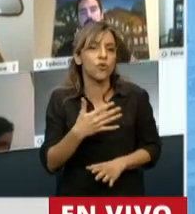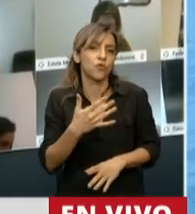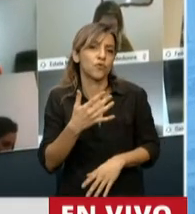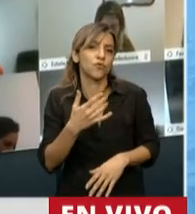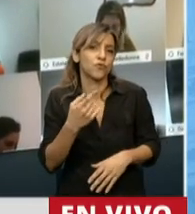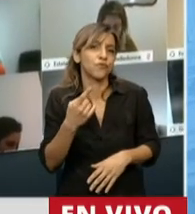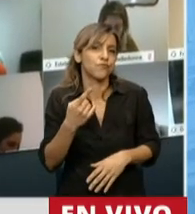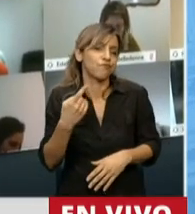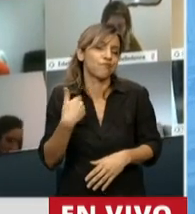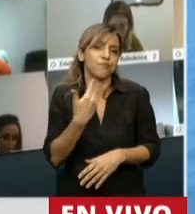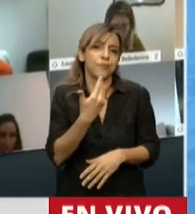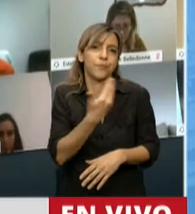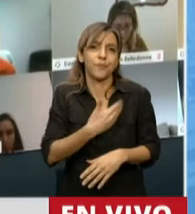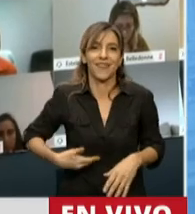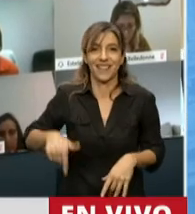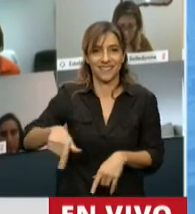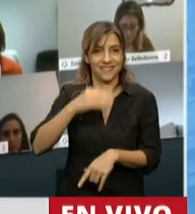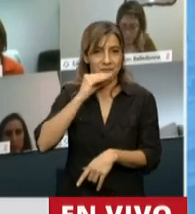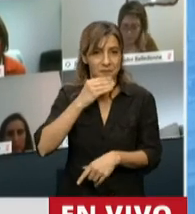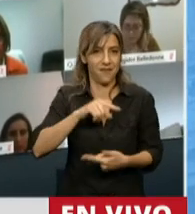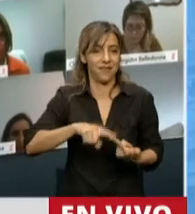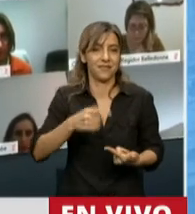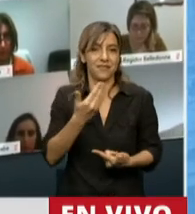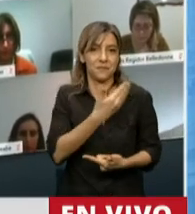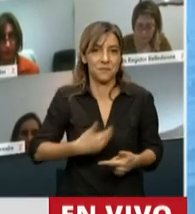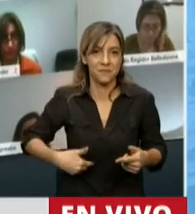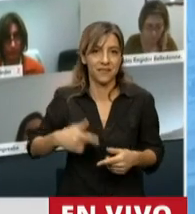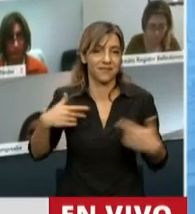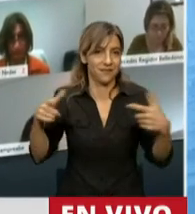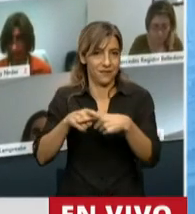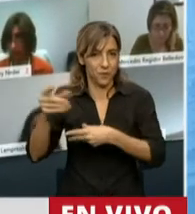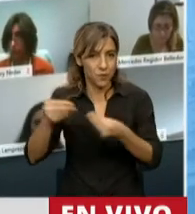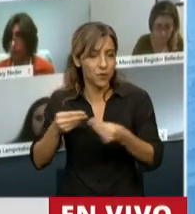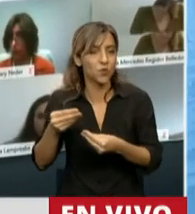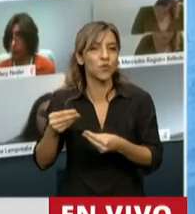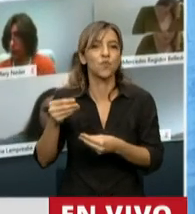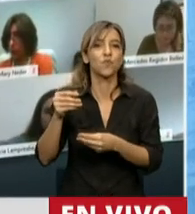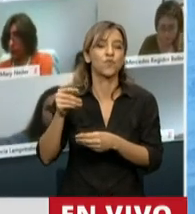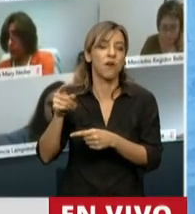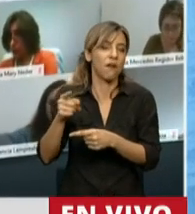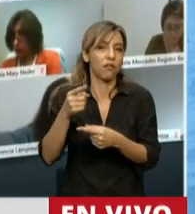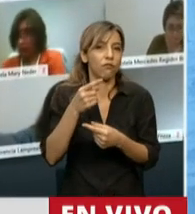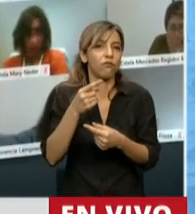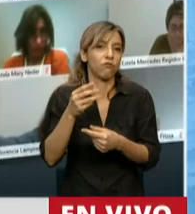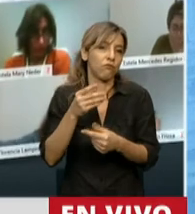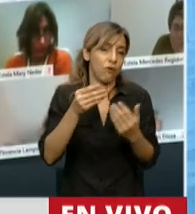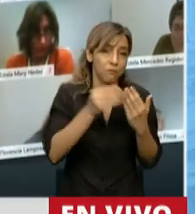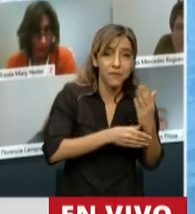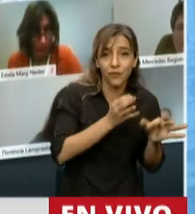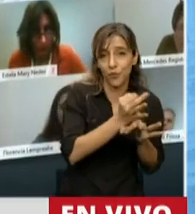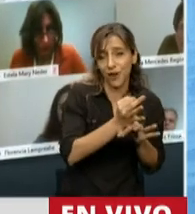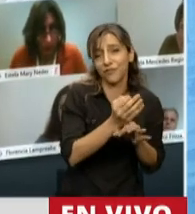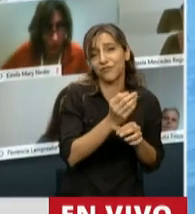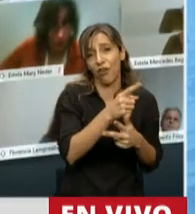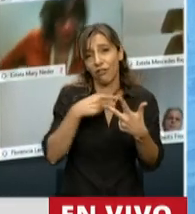pública que tiene el Presidente de la Cámara, que tiene el Presidente de la Comisión de Presupuestos, y que tiene el Ministro de Educación. Me